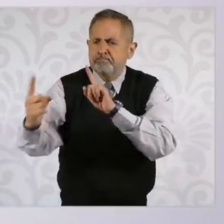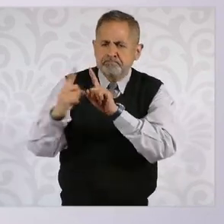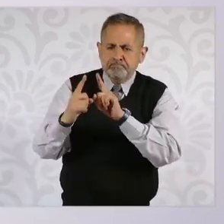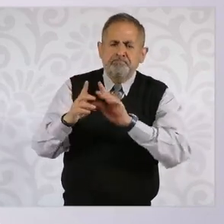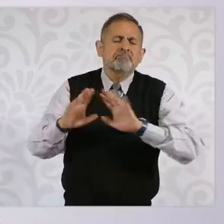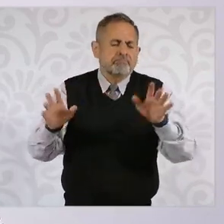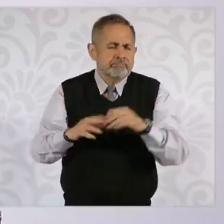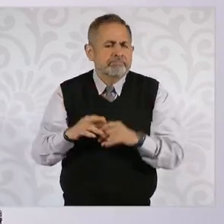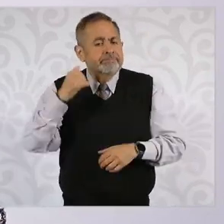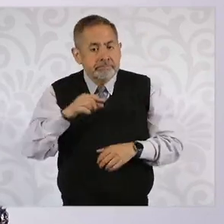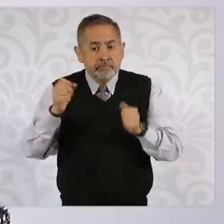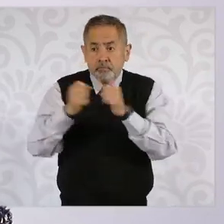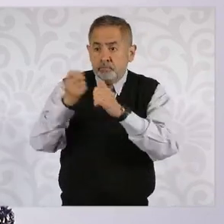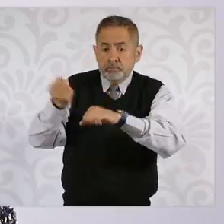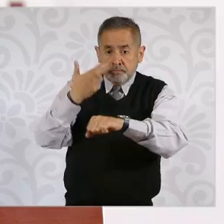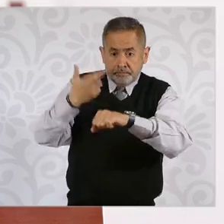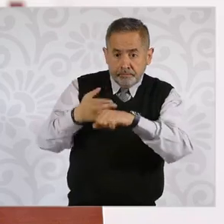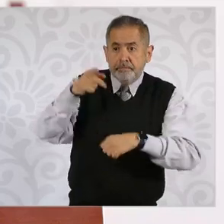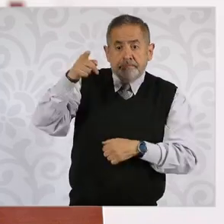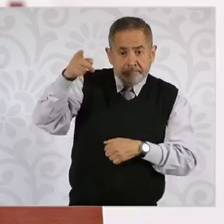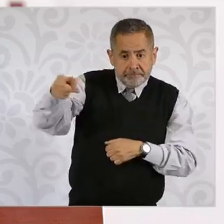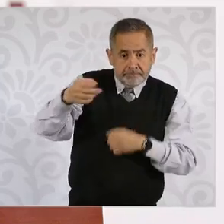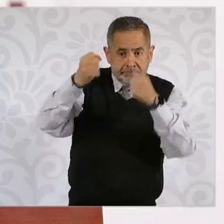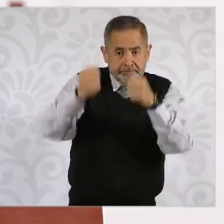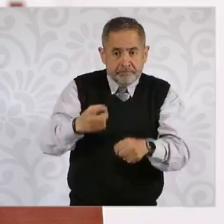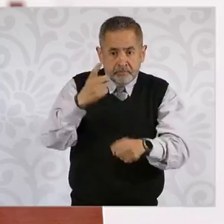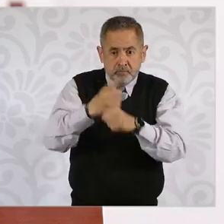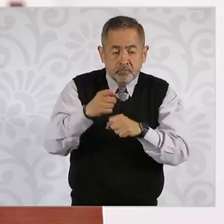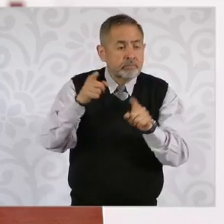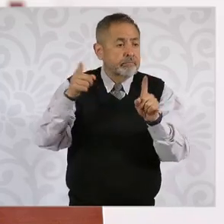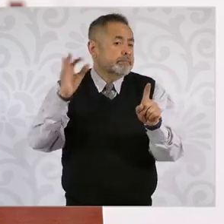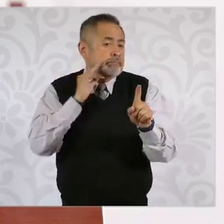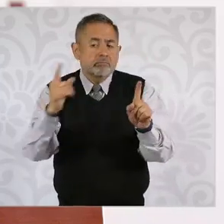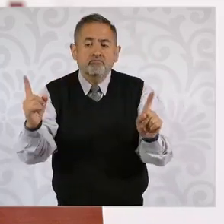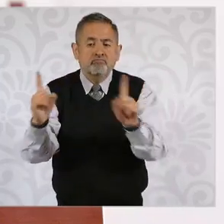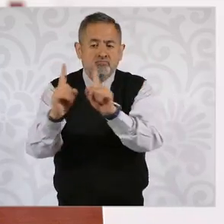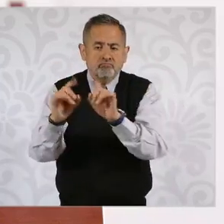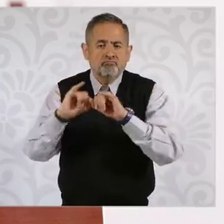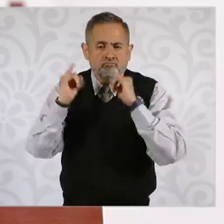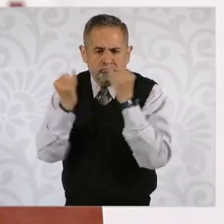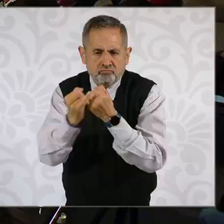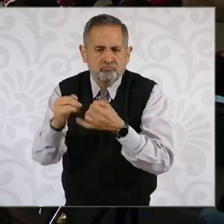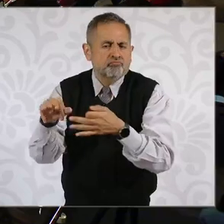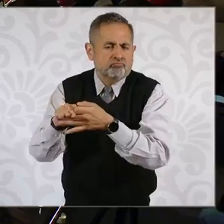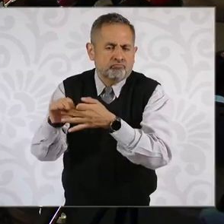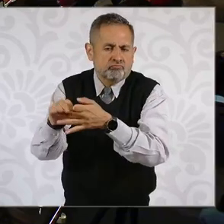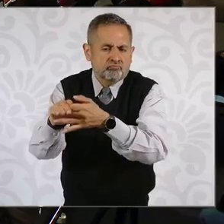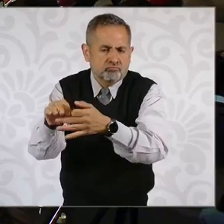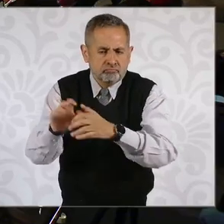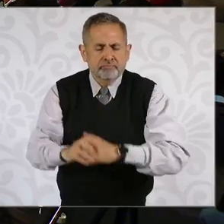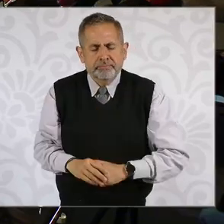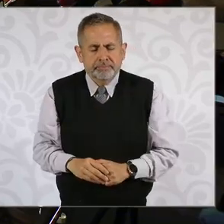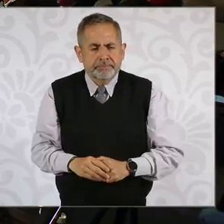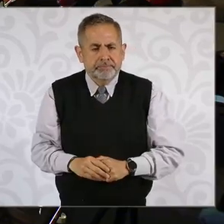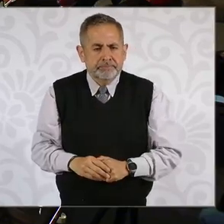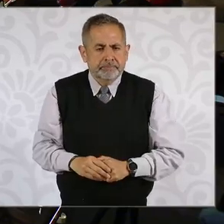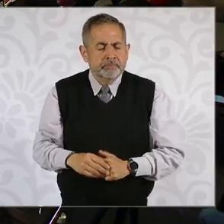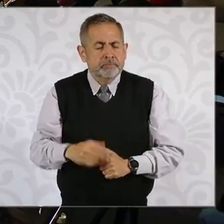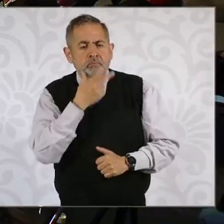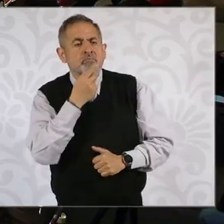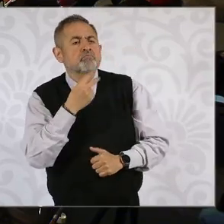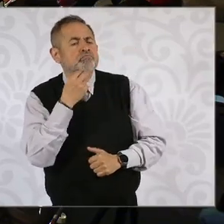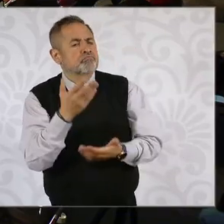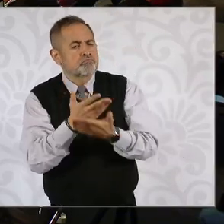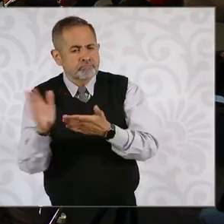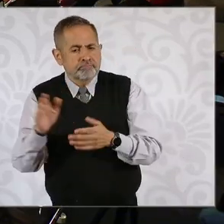determinado tiempo con el secretario de Seguridad Ciudadana y el propio fiscal. Y por otra parte, sobre el tema del